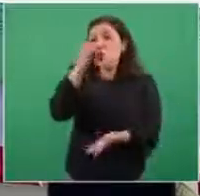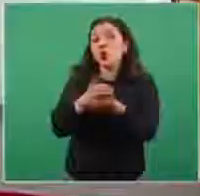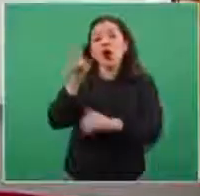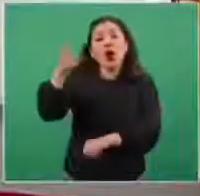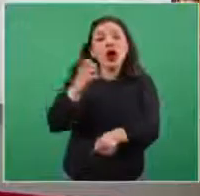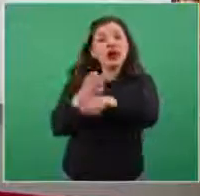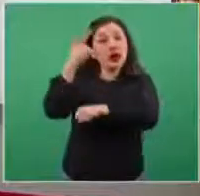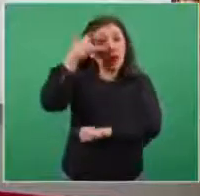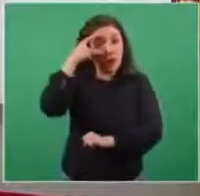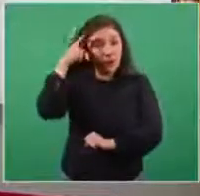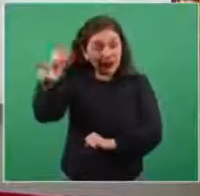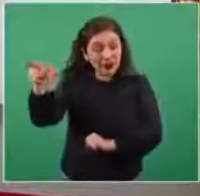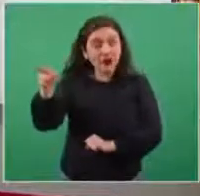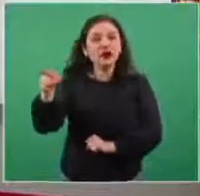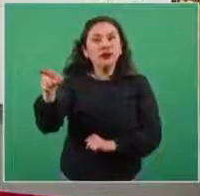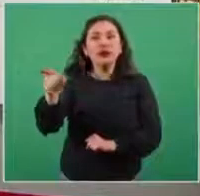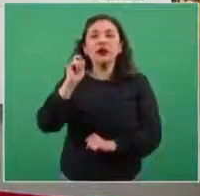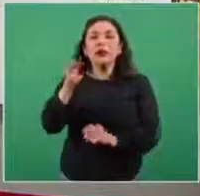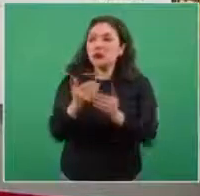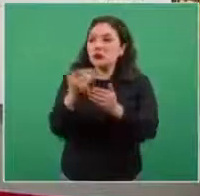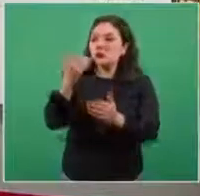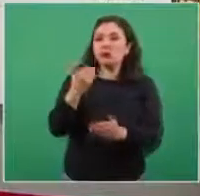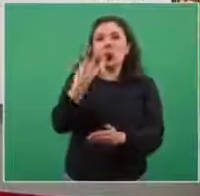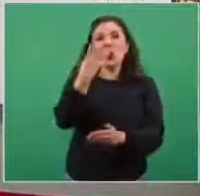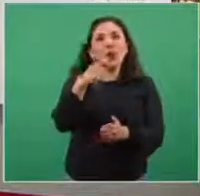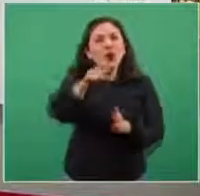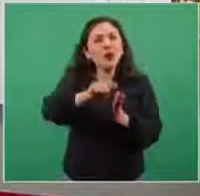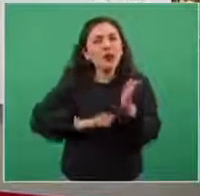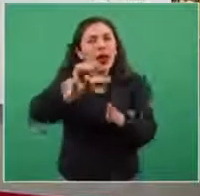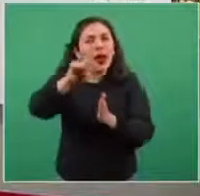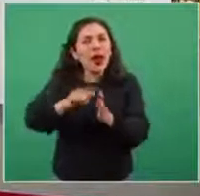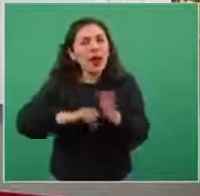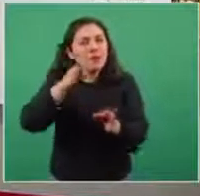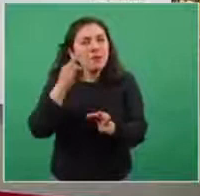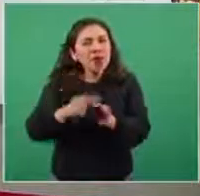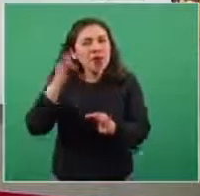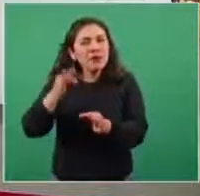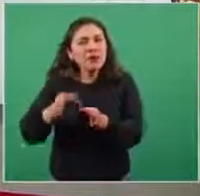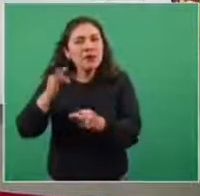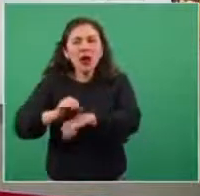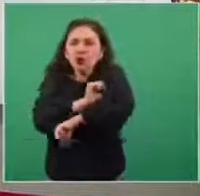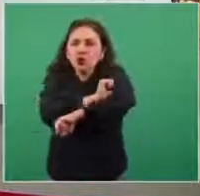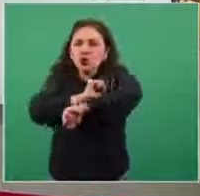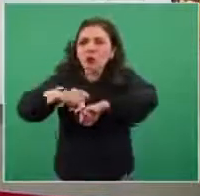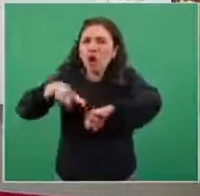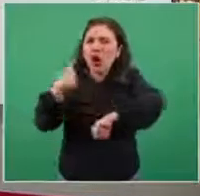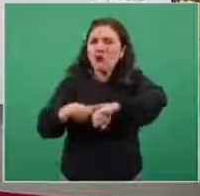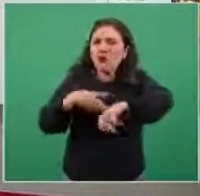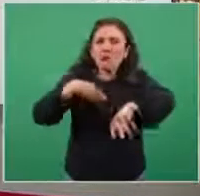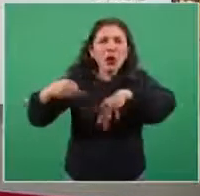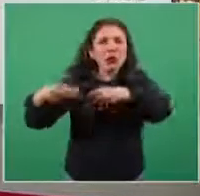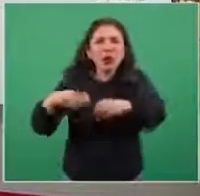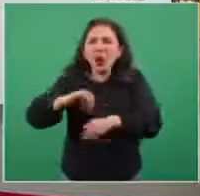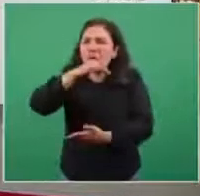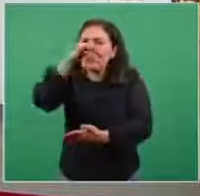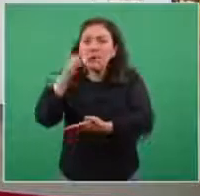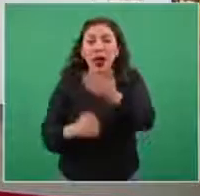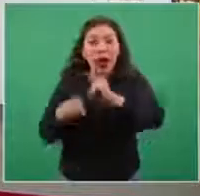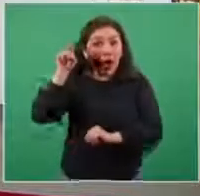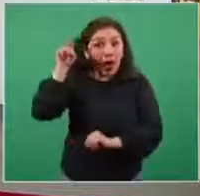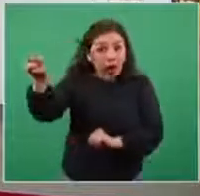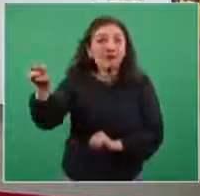Campeche, estado que ha tenido por casi cuatro meses ya una epidemia muy estable con transmisión mínima,